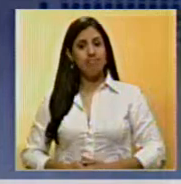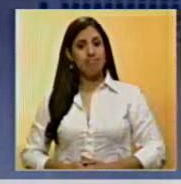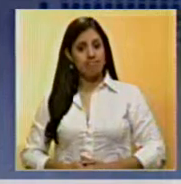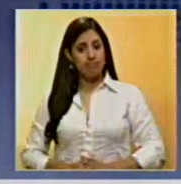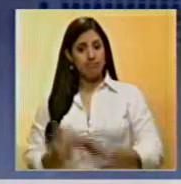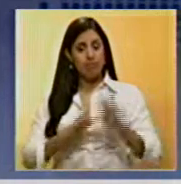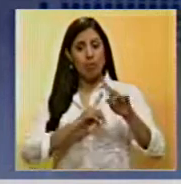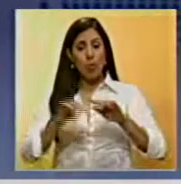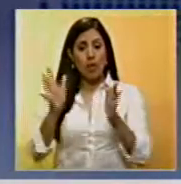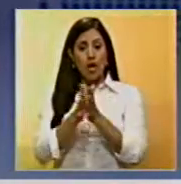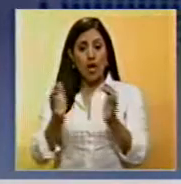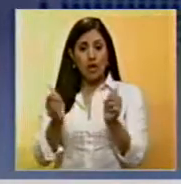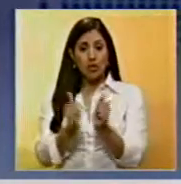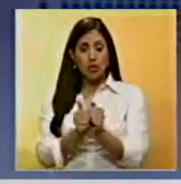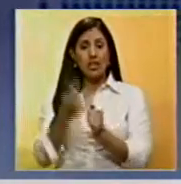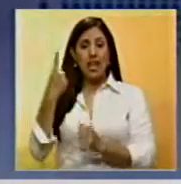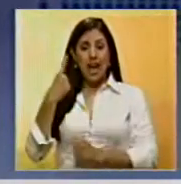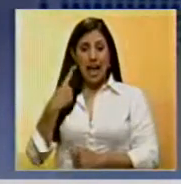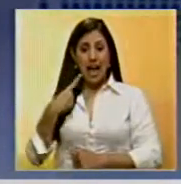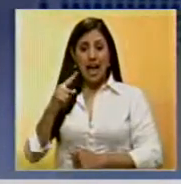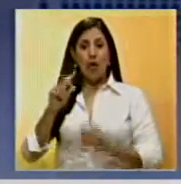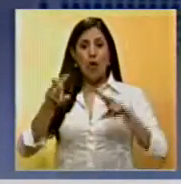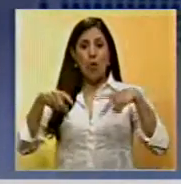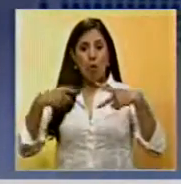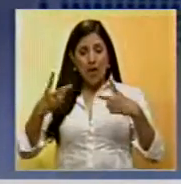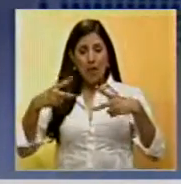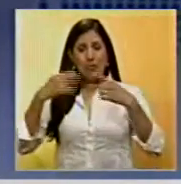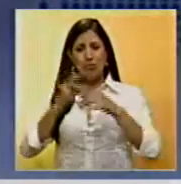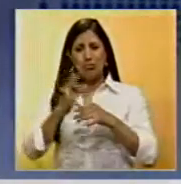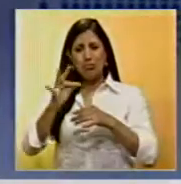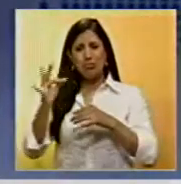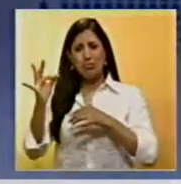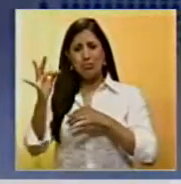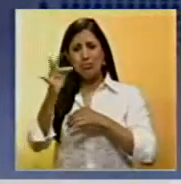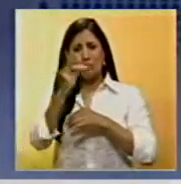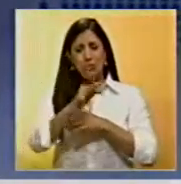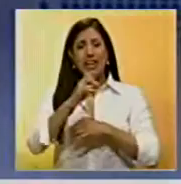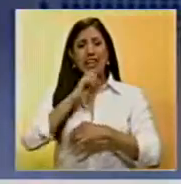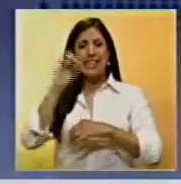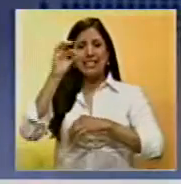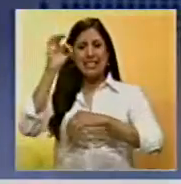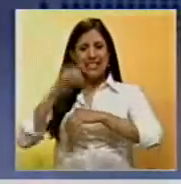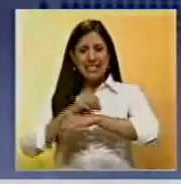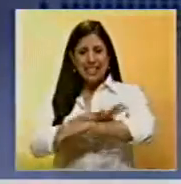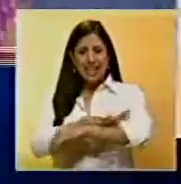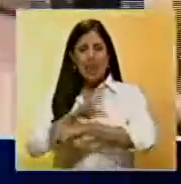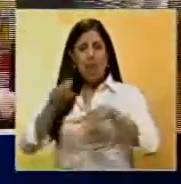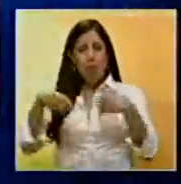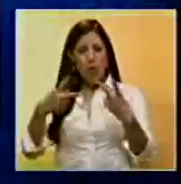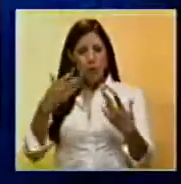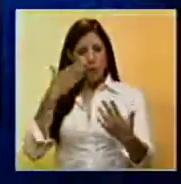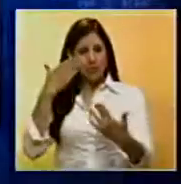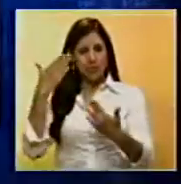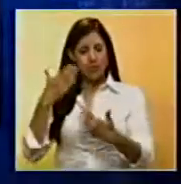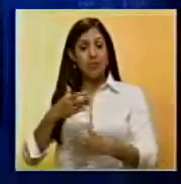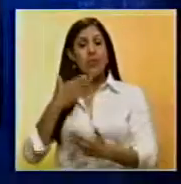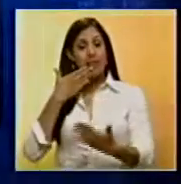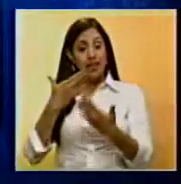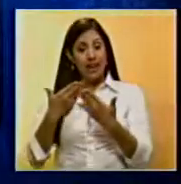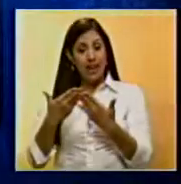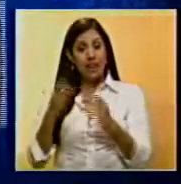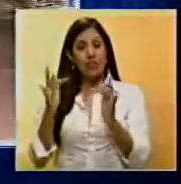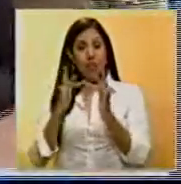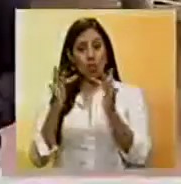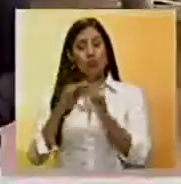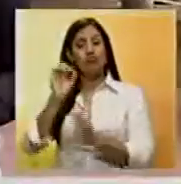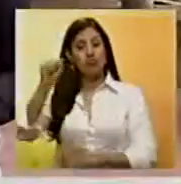En el estado de Anzuategui se han registrado nuevos casos del virus Zika. Nina Martínez nos trae la información. Gracias a Estudio por